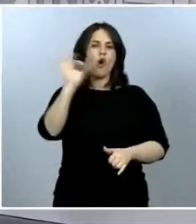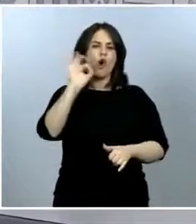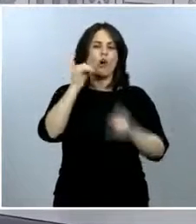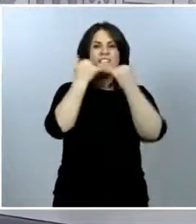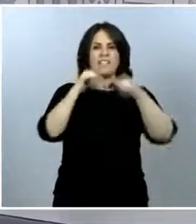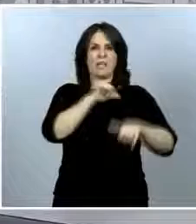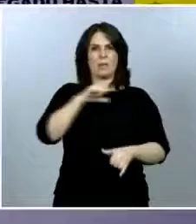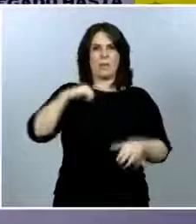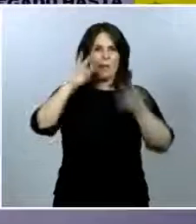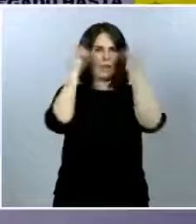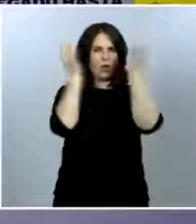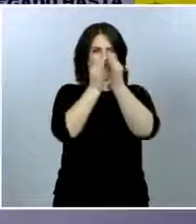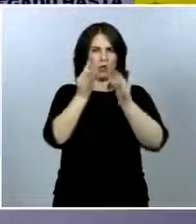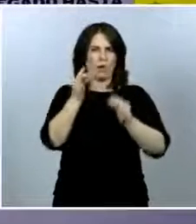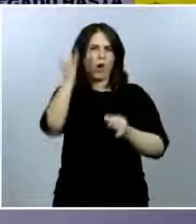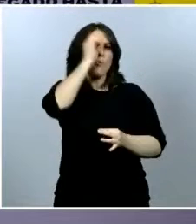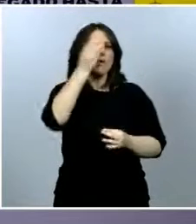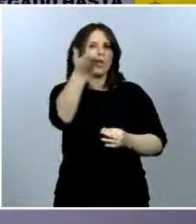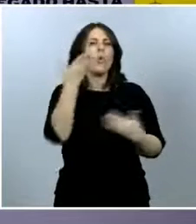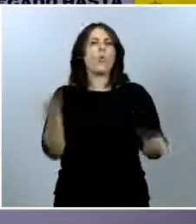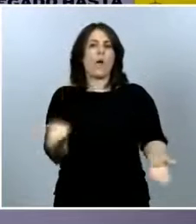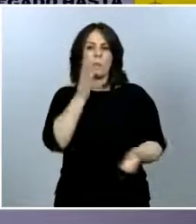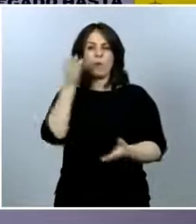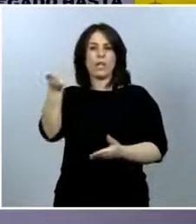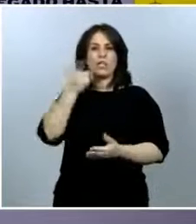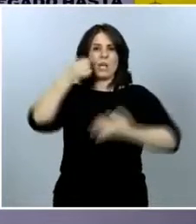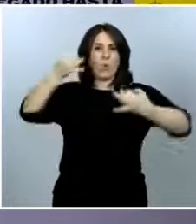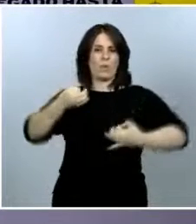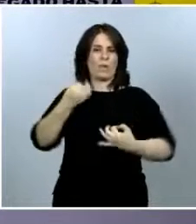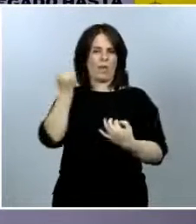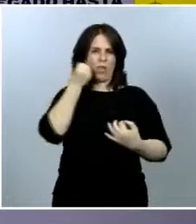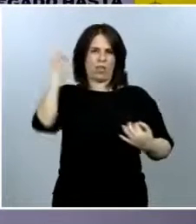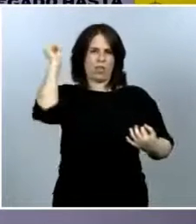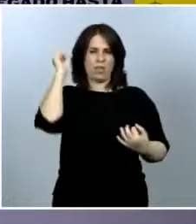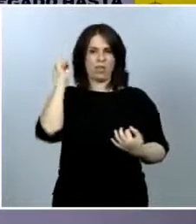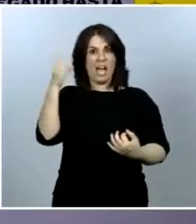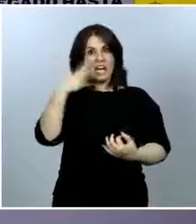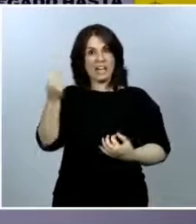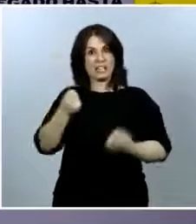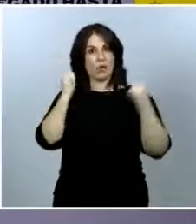todas las medidas de seguridad. ¿Están poniendo en riesgo al resto de ciudadanos?